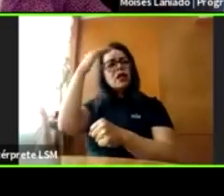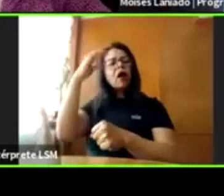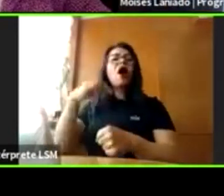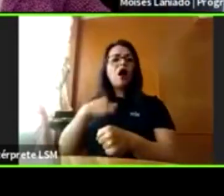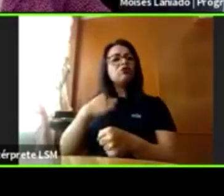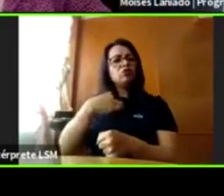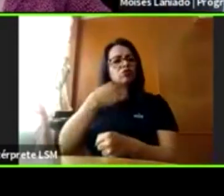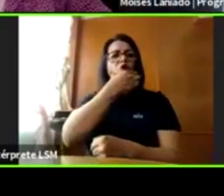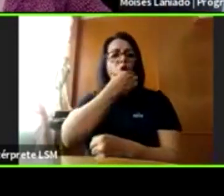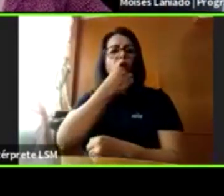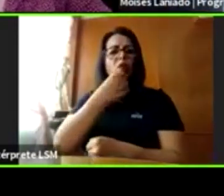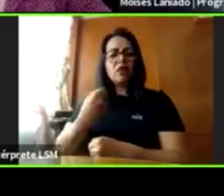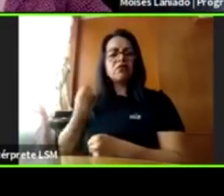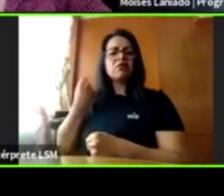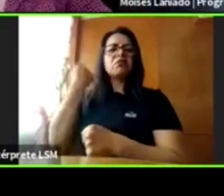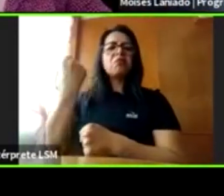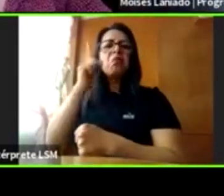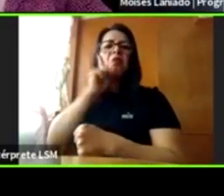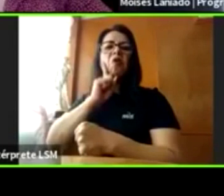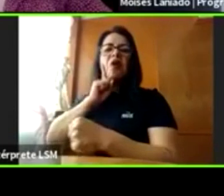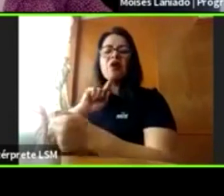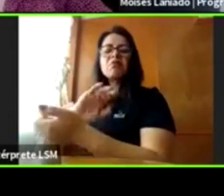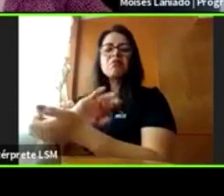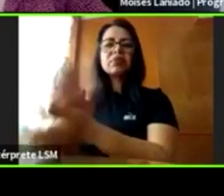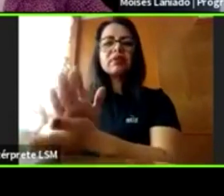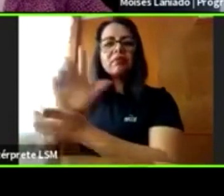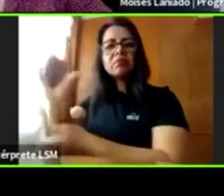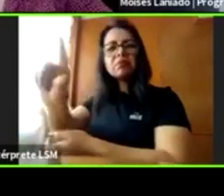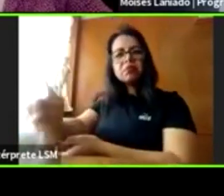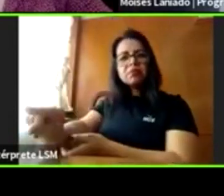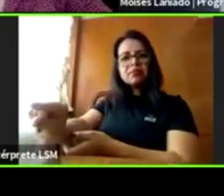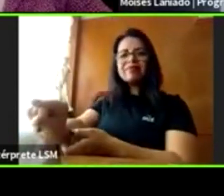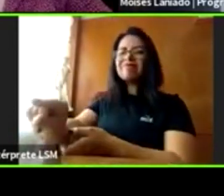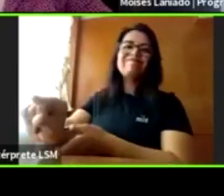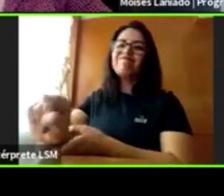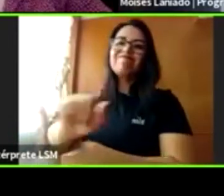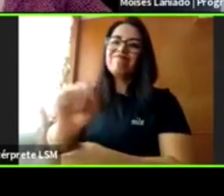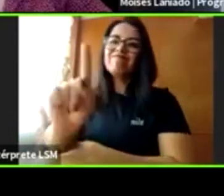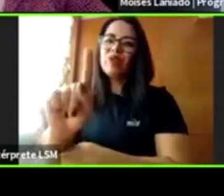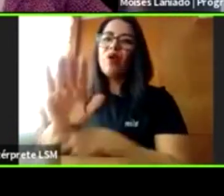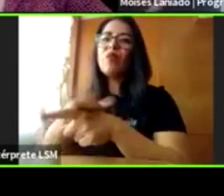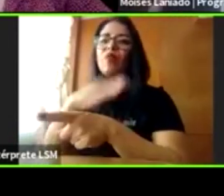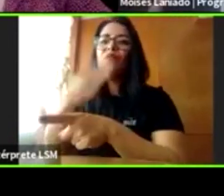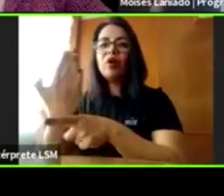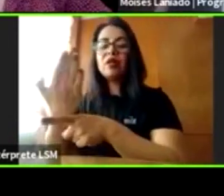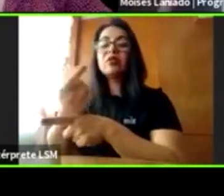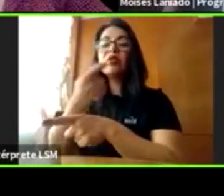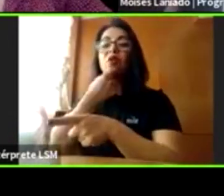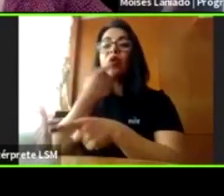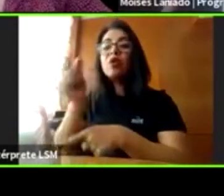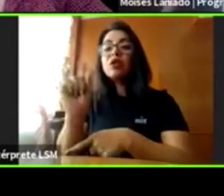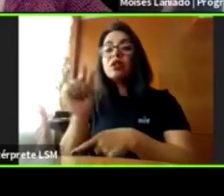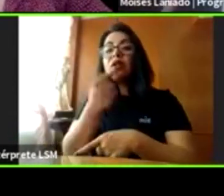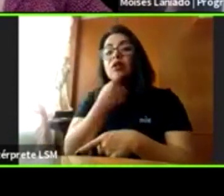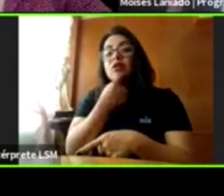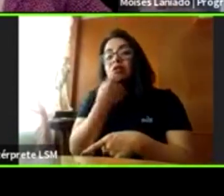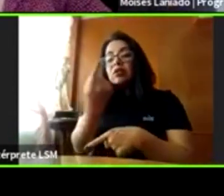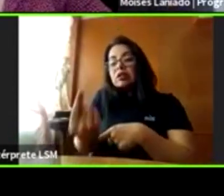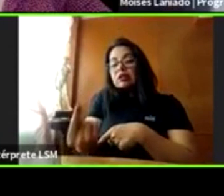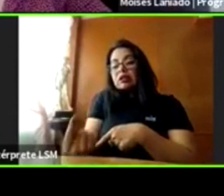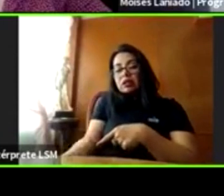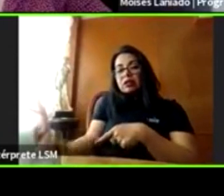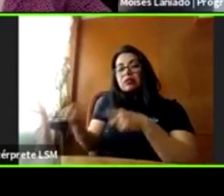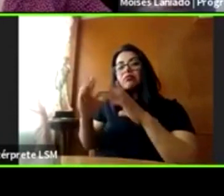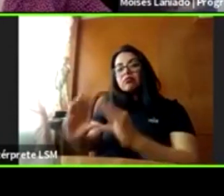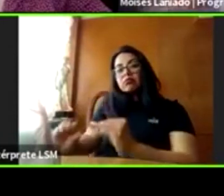las mujeres. Y entonces trabajamos con los tempranas edades para establecer una